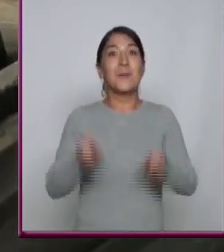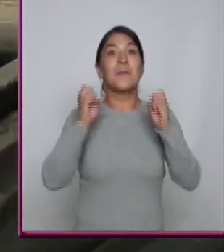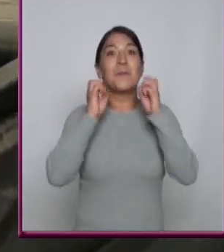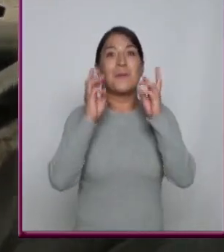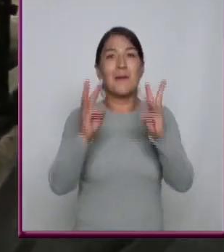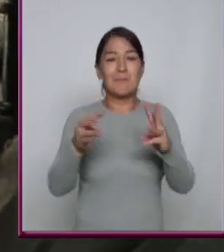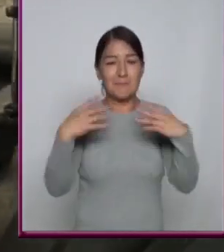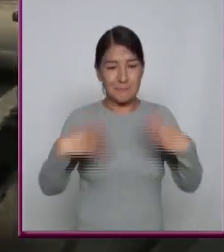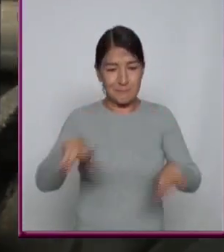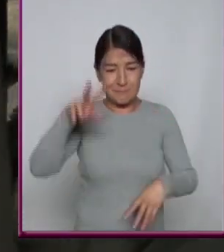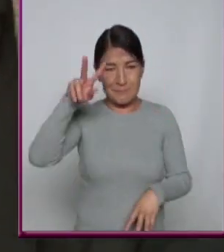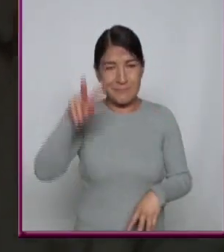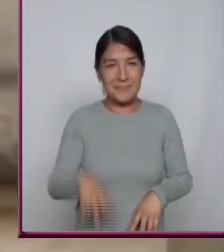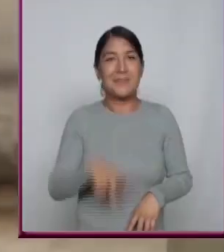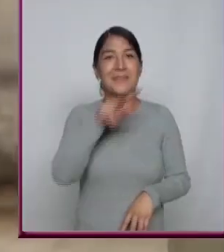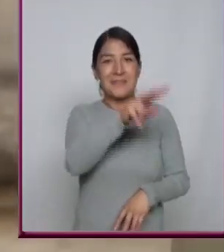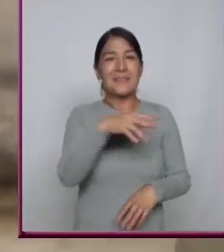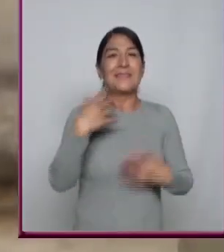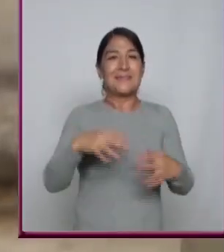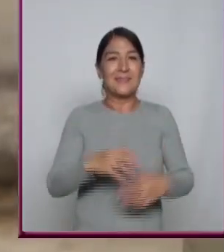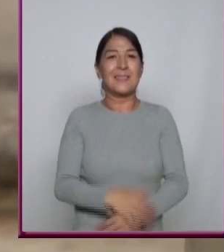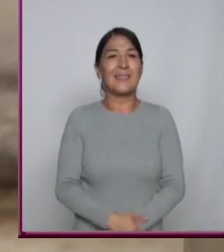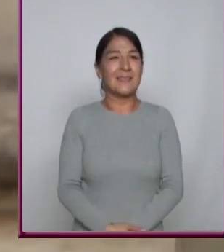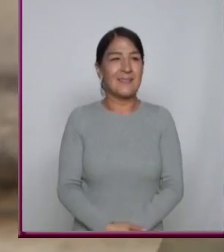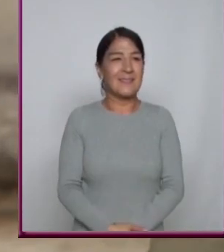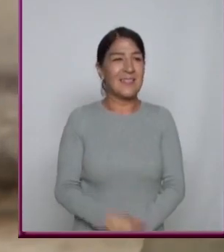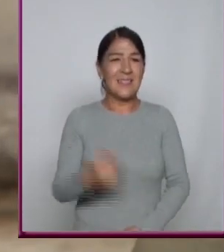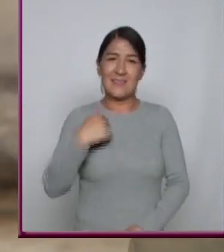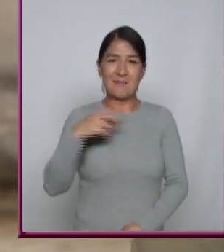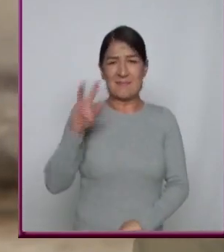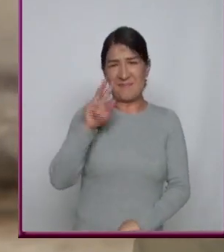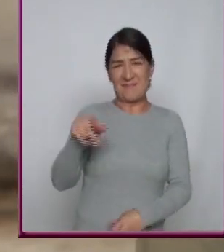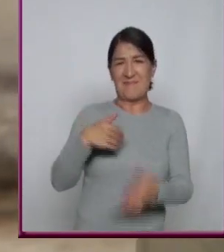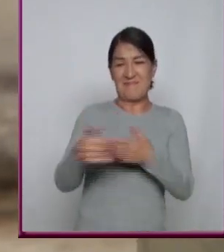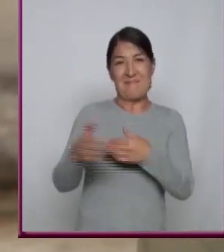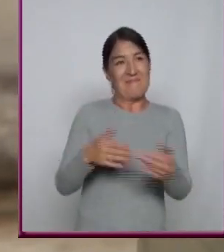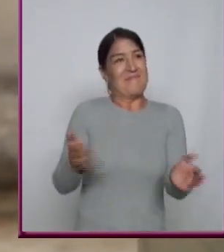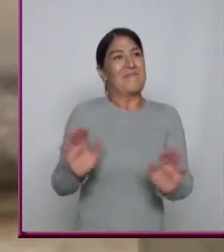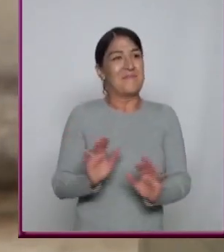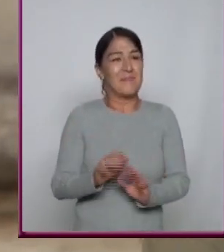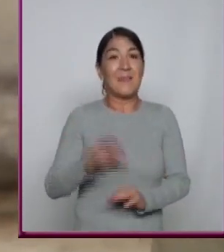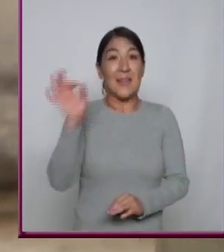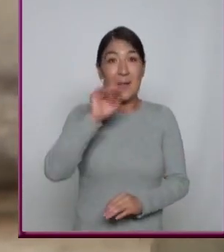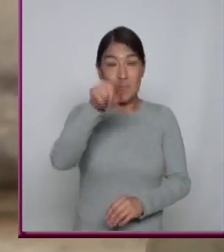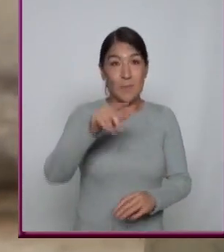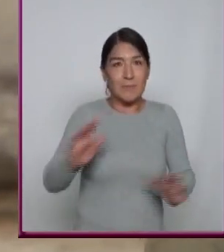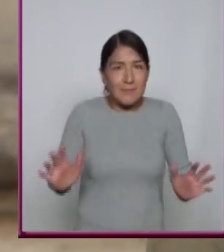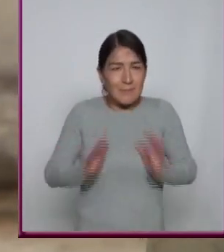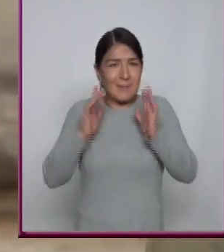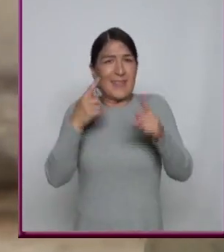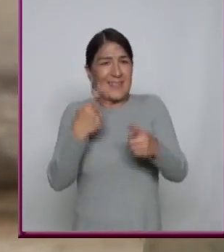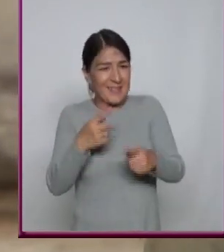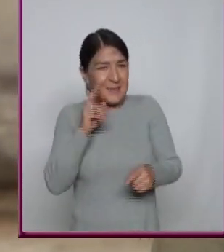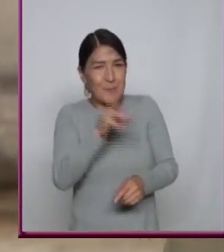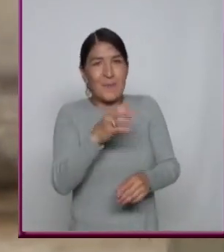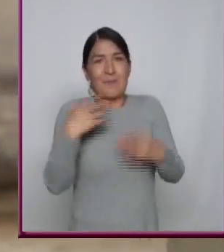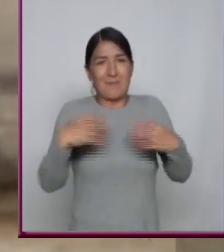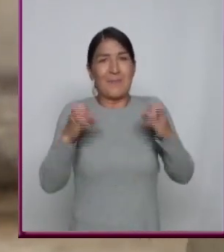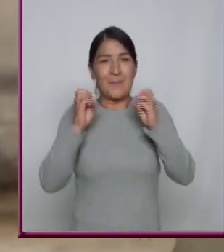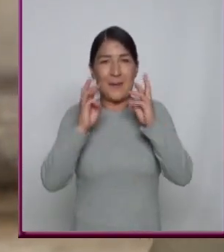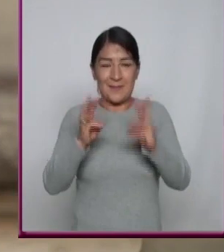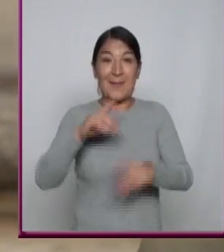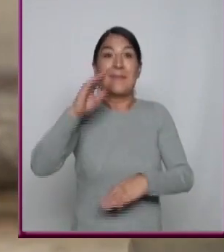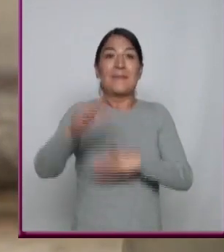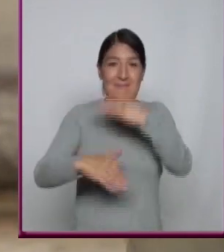¿De verdad sabes mucho de esto? Es que mi tío Es uno de esos hipsters Si eso te sorprende Prepárate para el siguiente